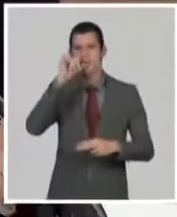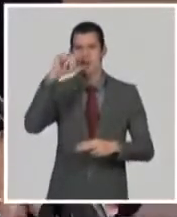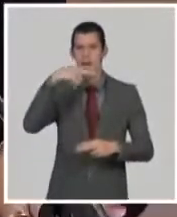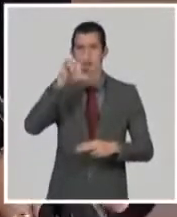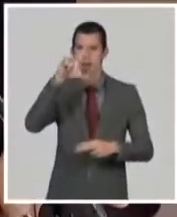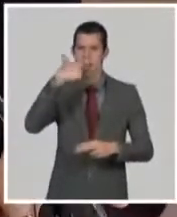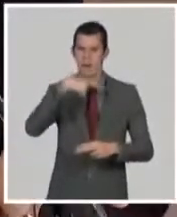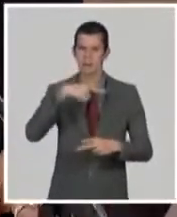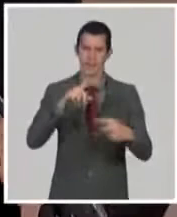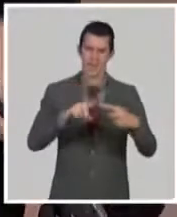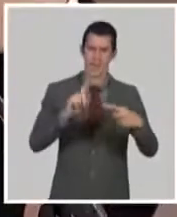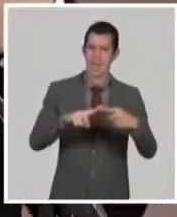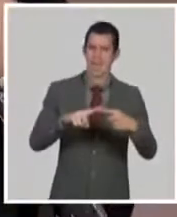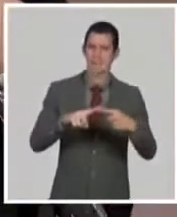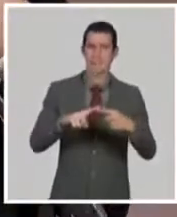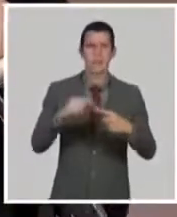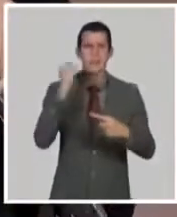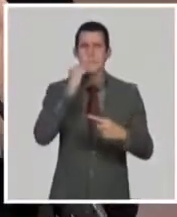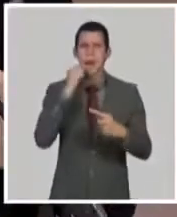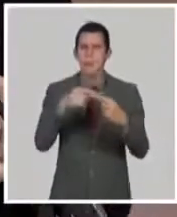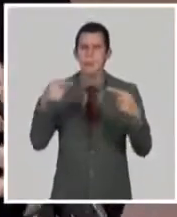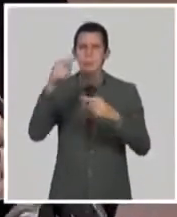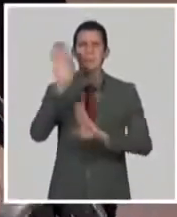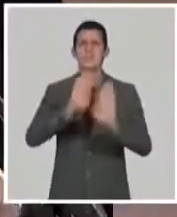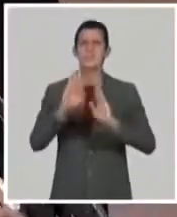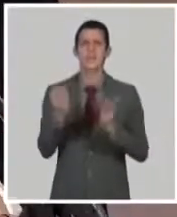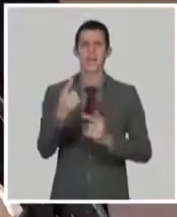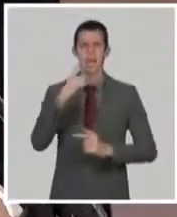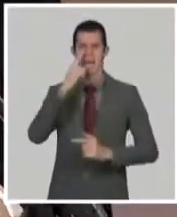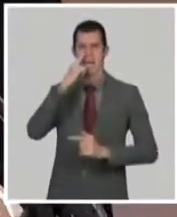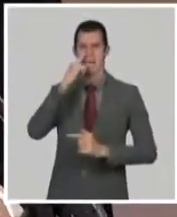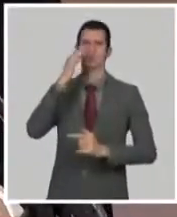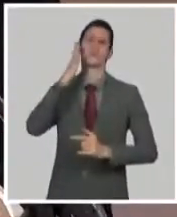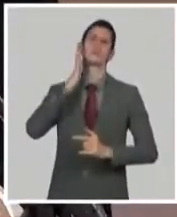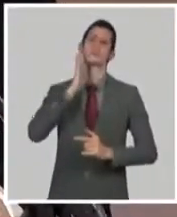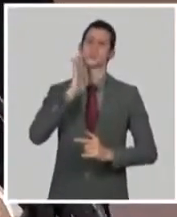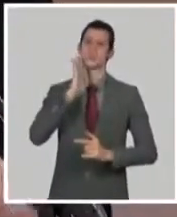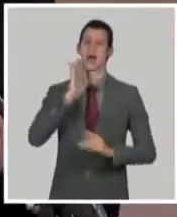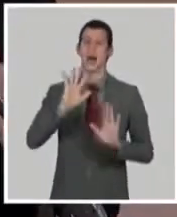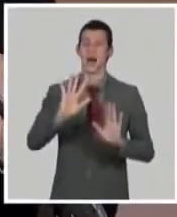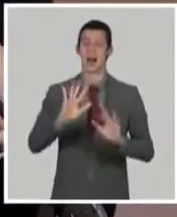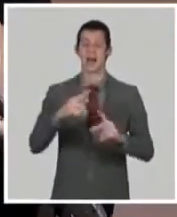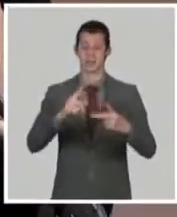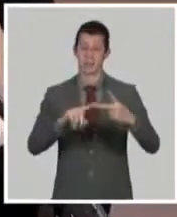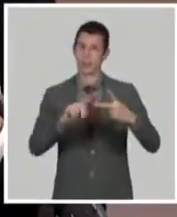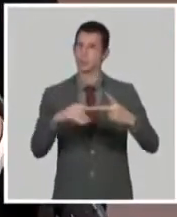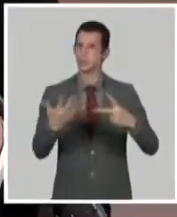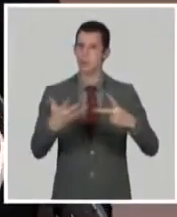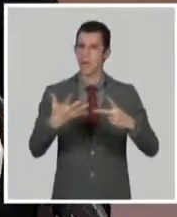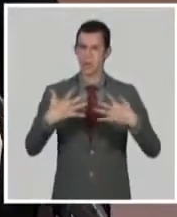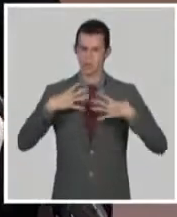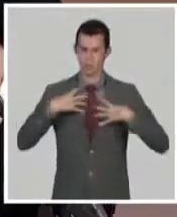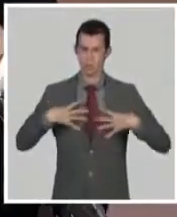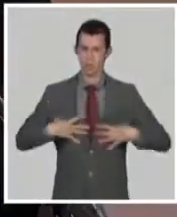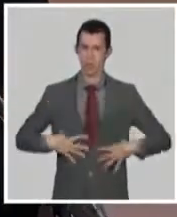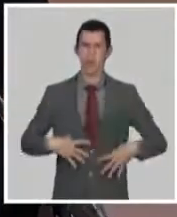Ahora, ¿qué son los ingredientes que contiene el 6GB 669? El 6GB 66